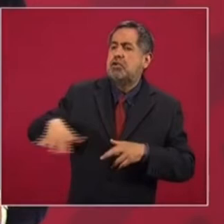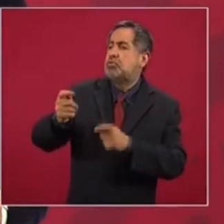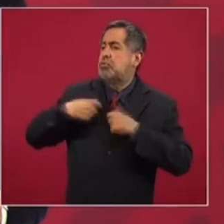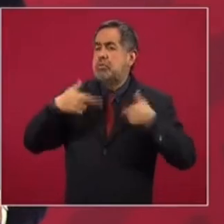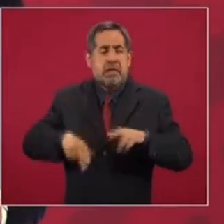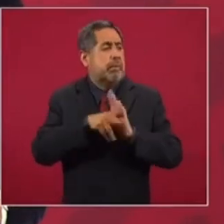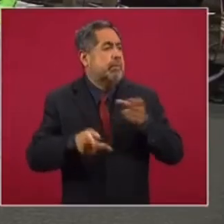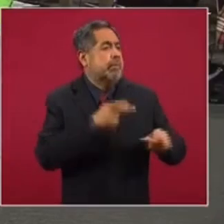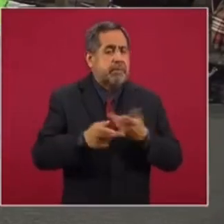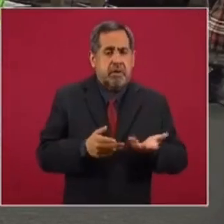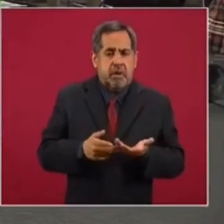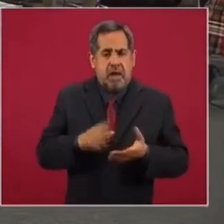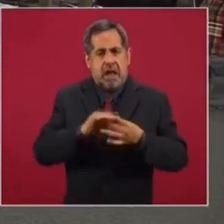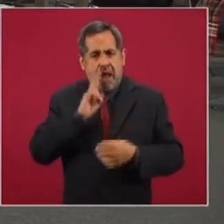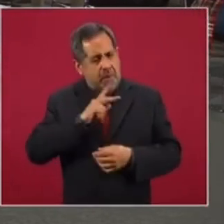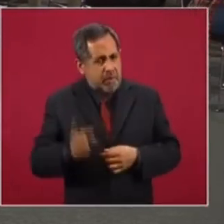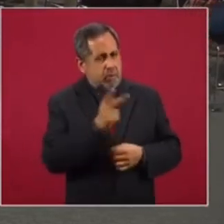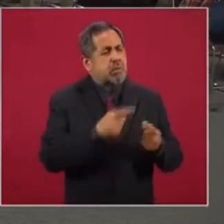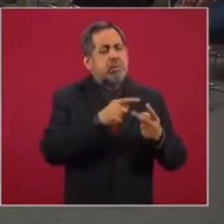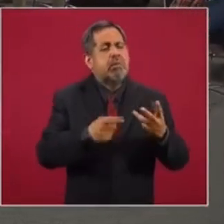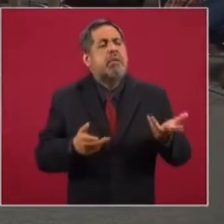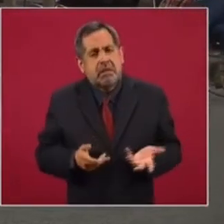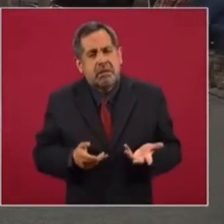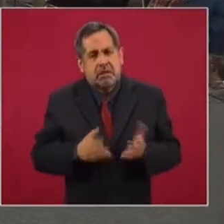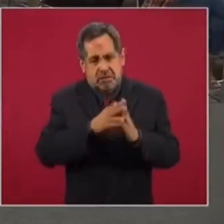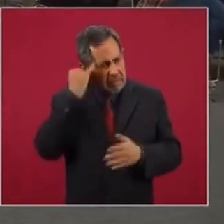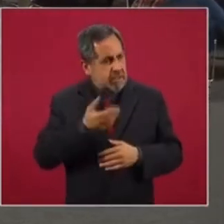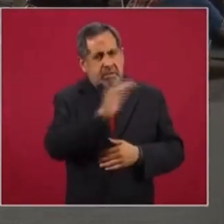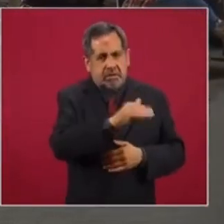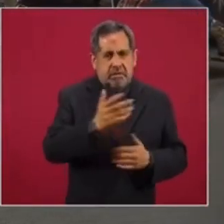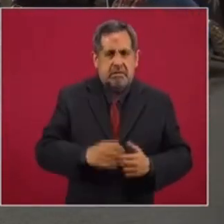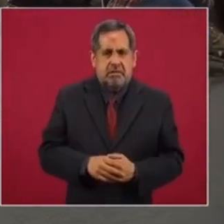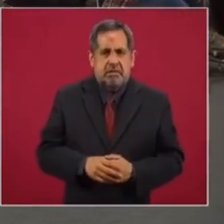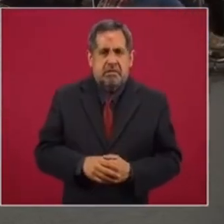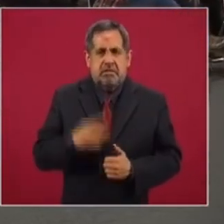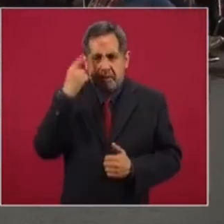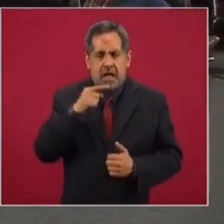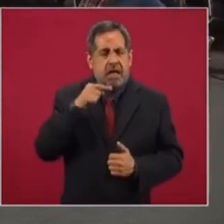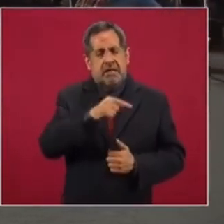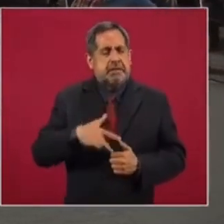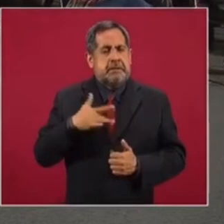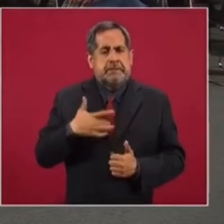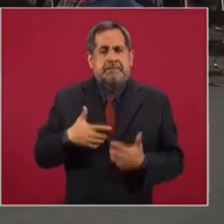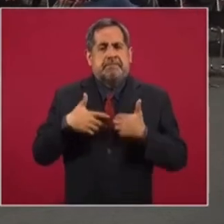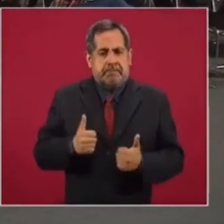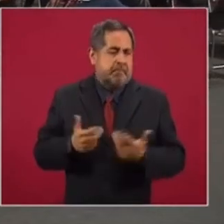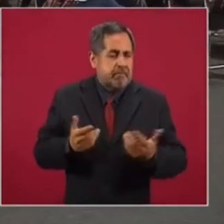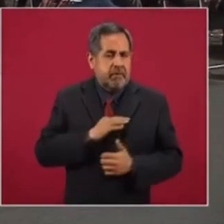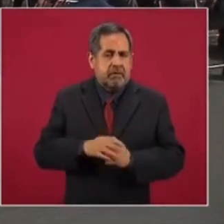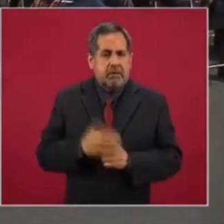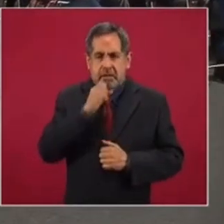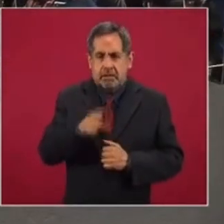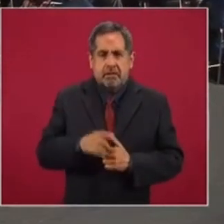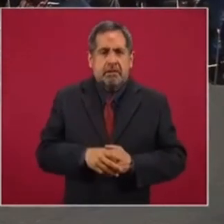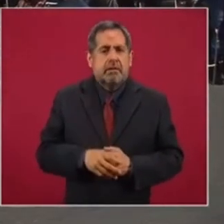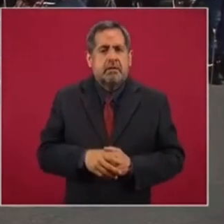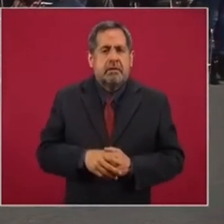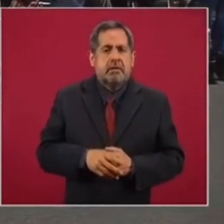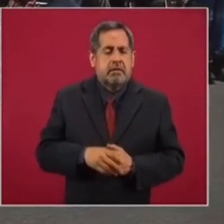ciudadanos, les formulen este planteamiento, esta petición, para que sean sensibles y